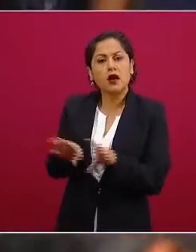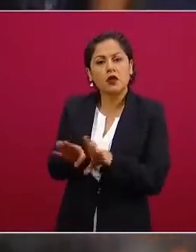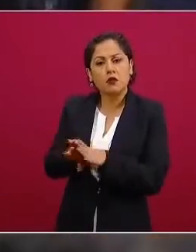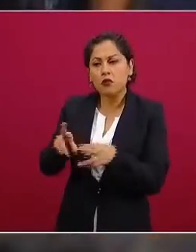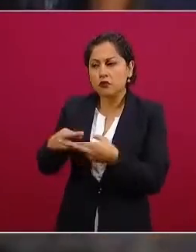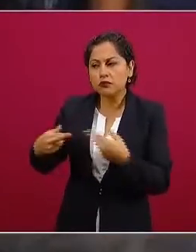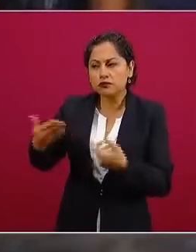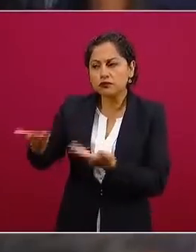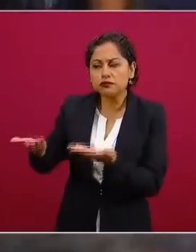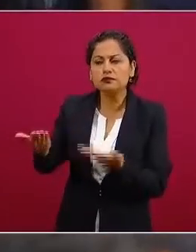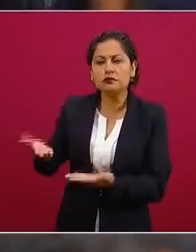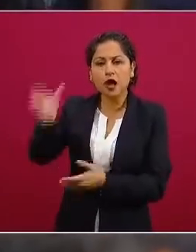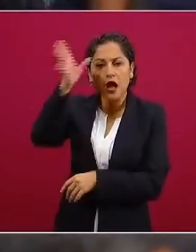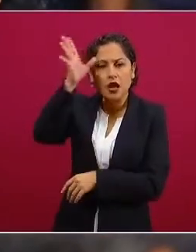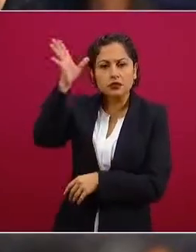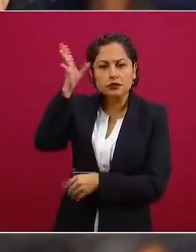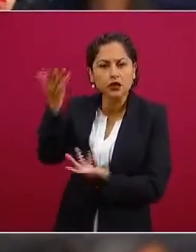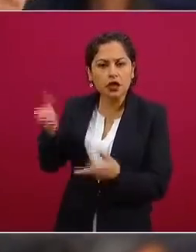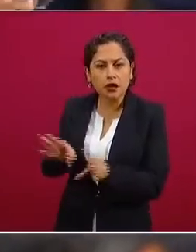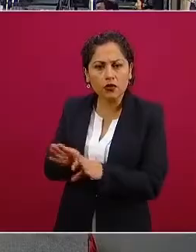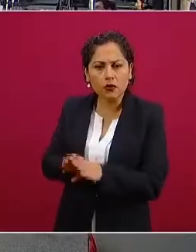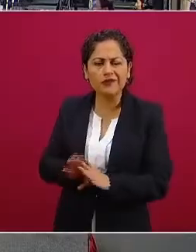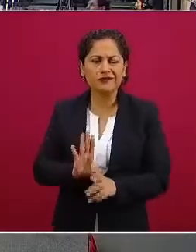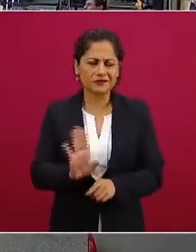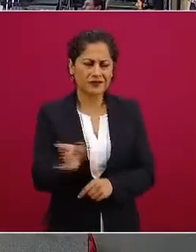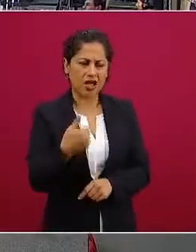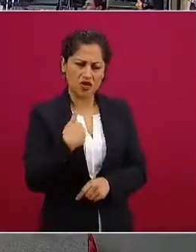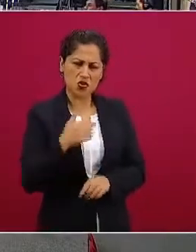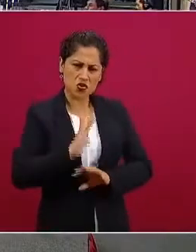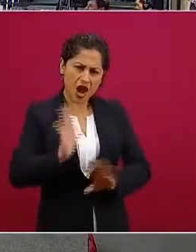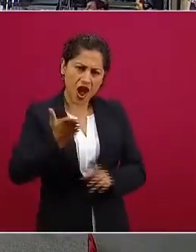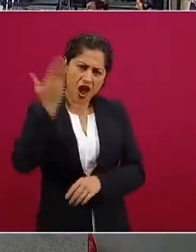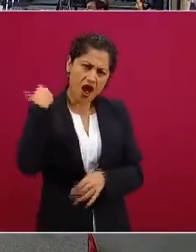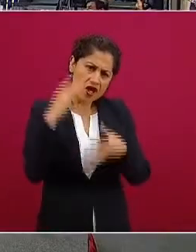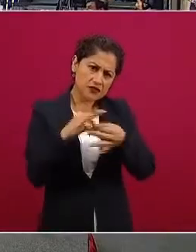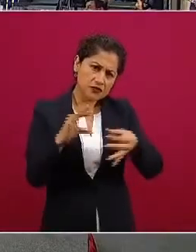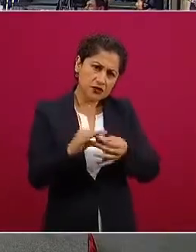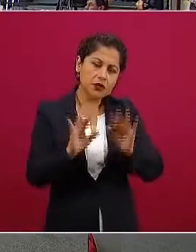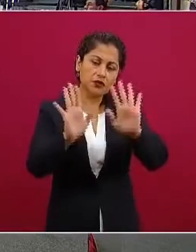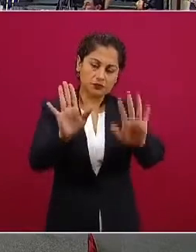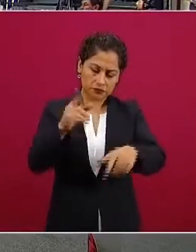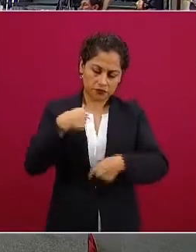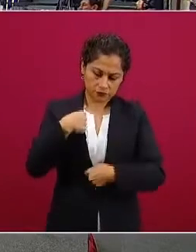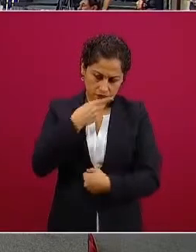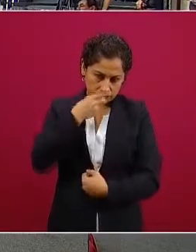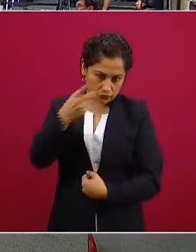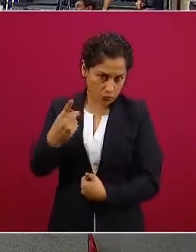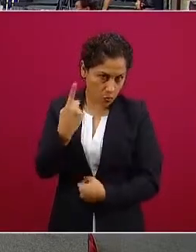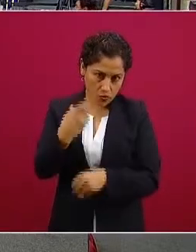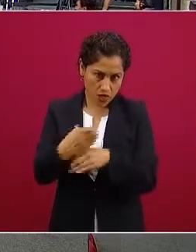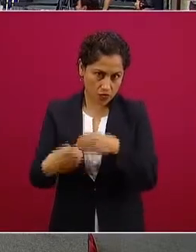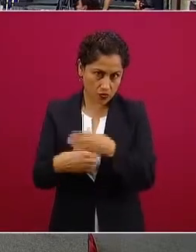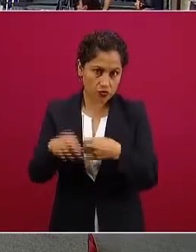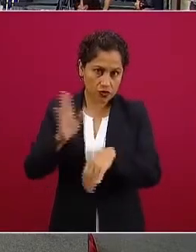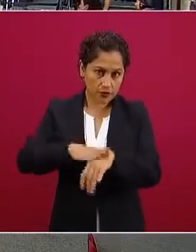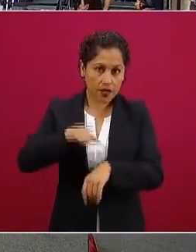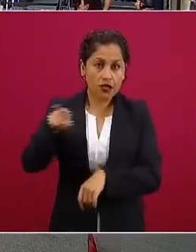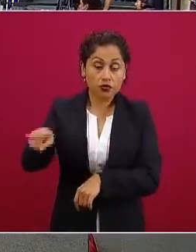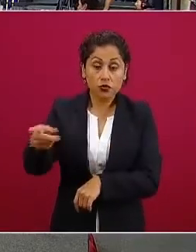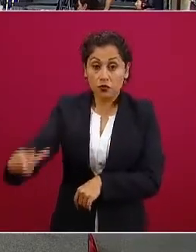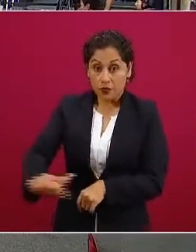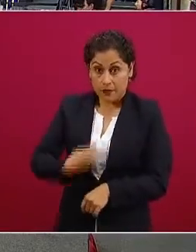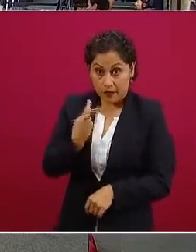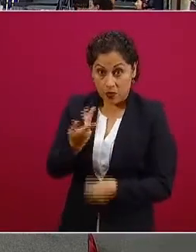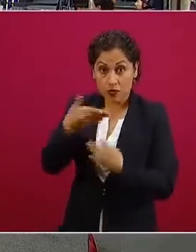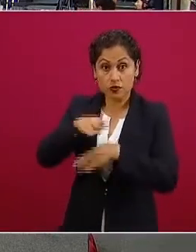te voy a dar un dato más tú hablaste de la mina de la mina ah